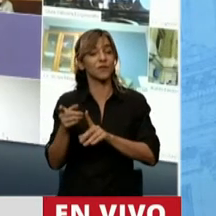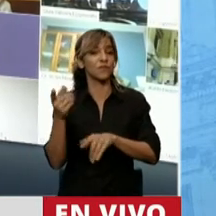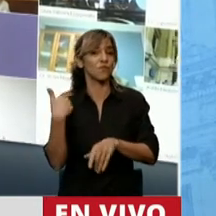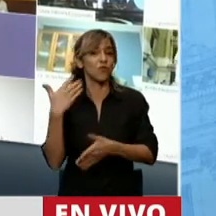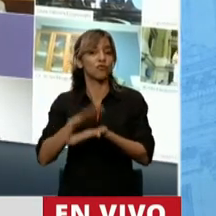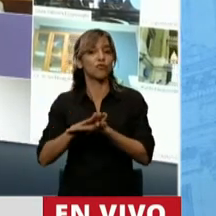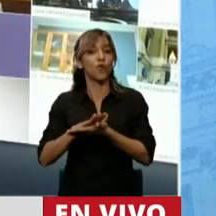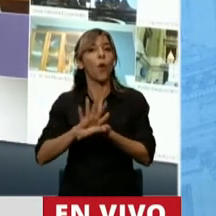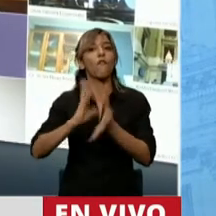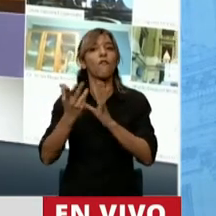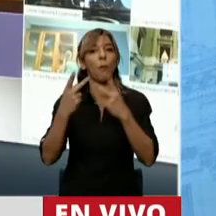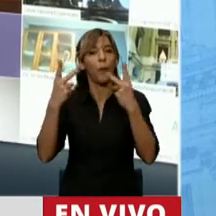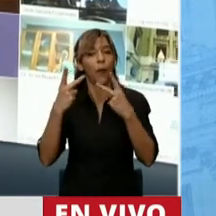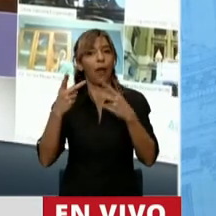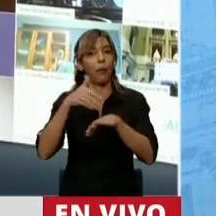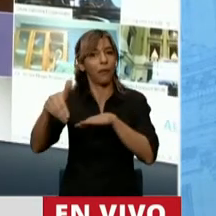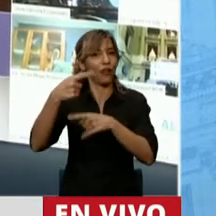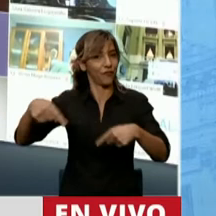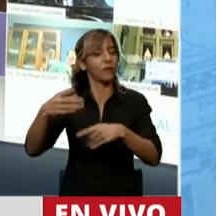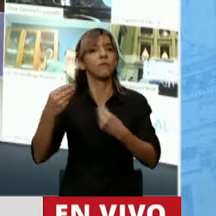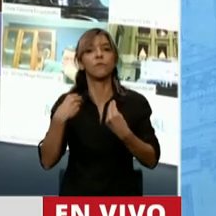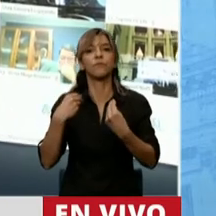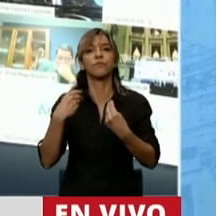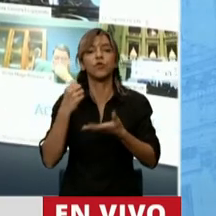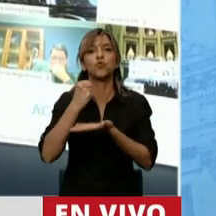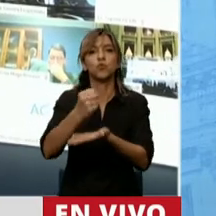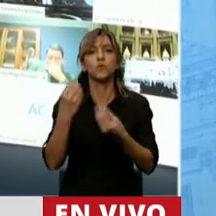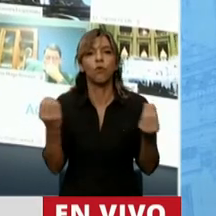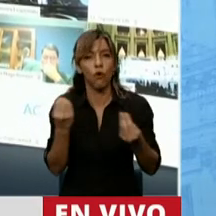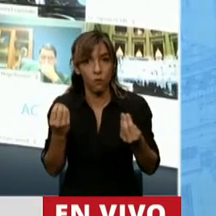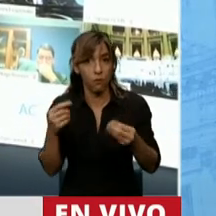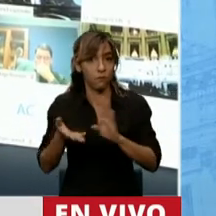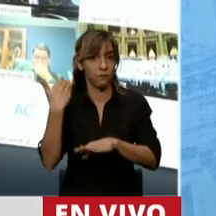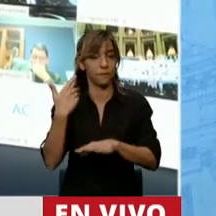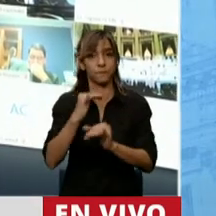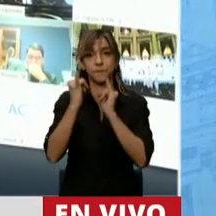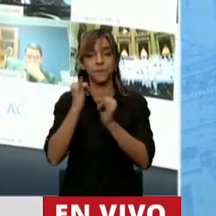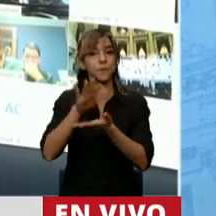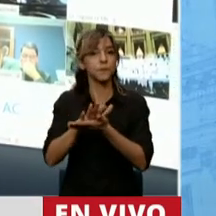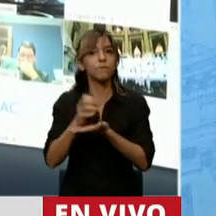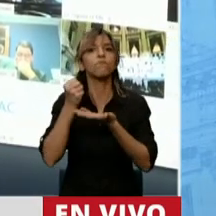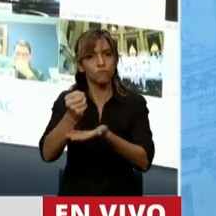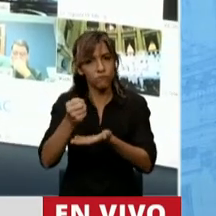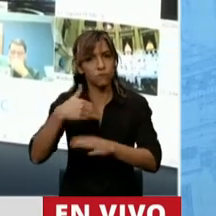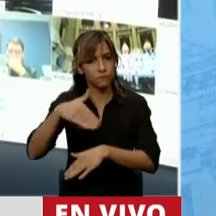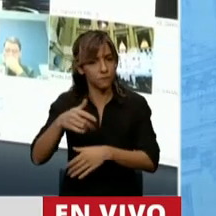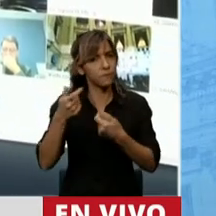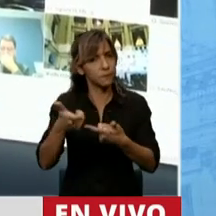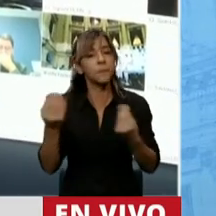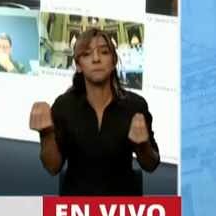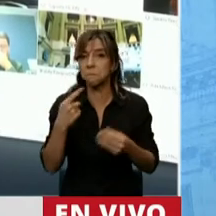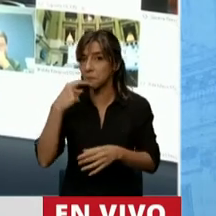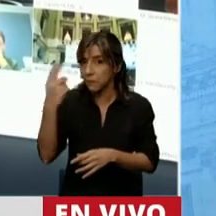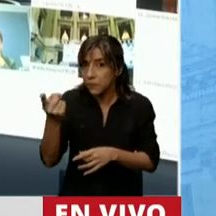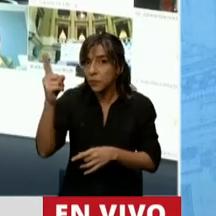Congreso la ampliación de partidas presupuestarias. Vamos a ampliar subsidios. Y yo me pregunto, ¿ustedes tienen